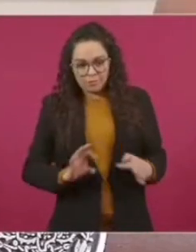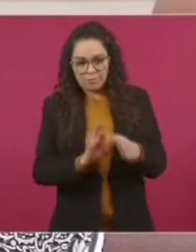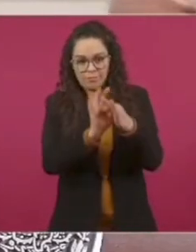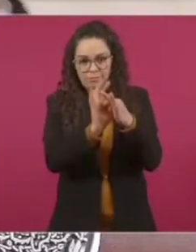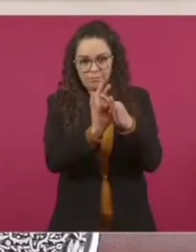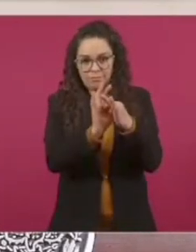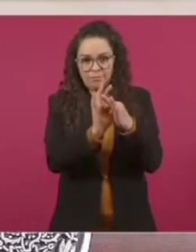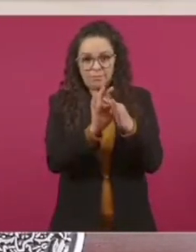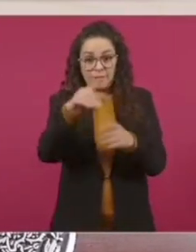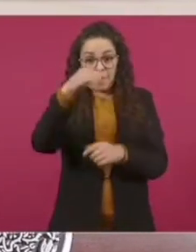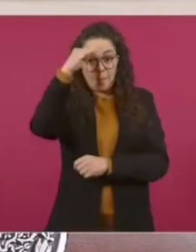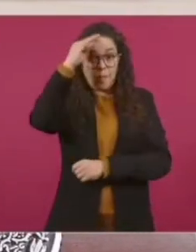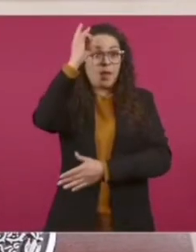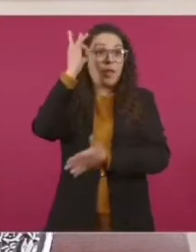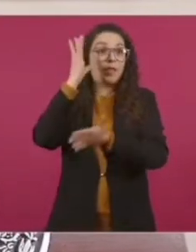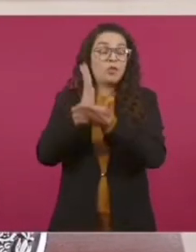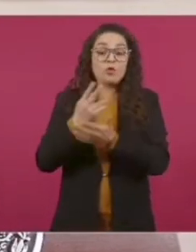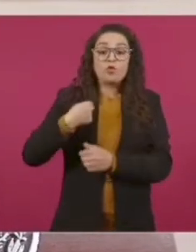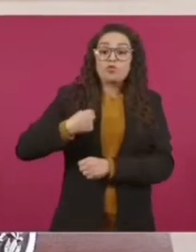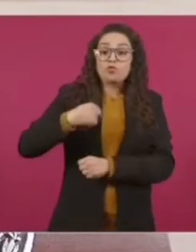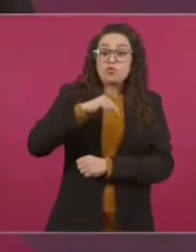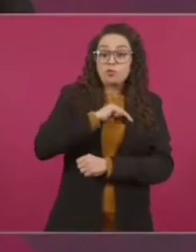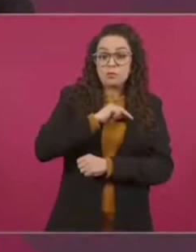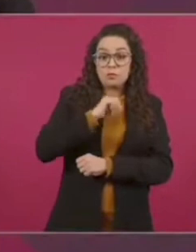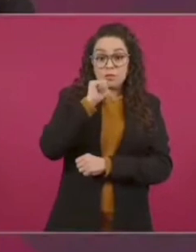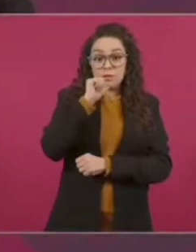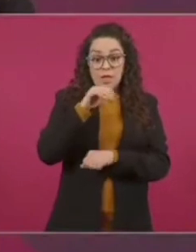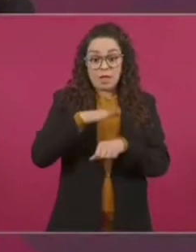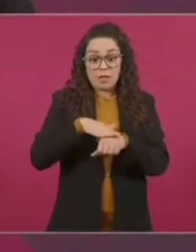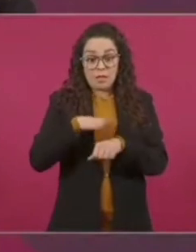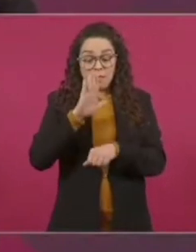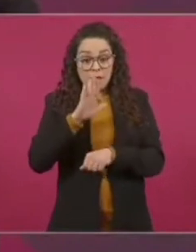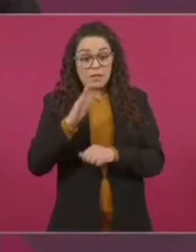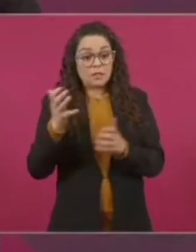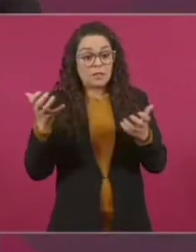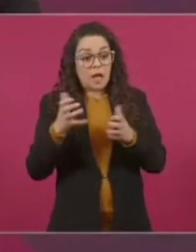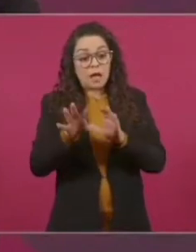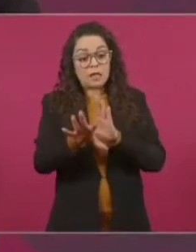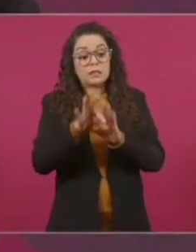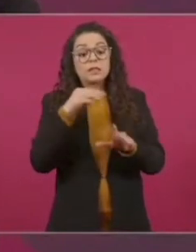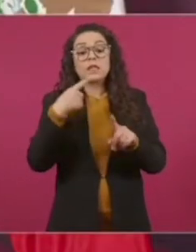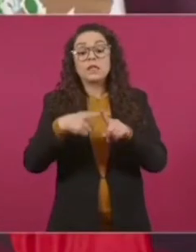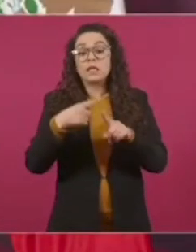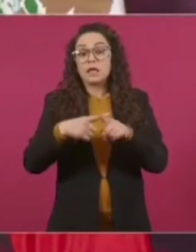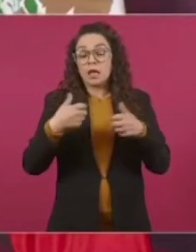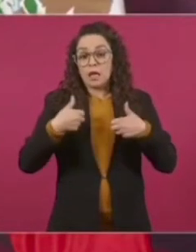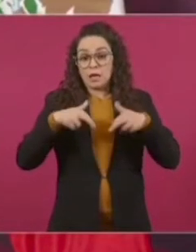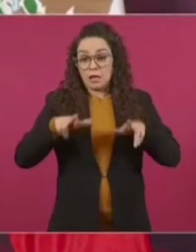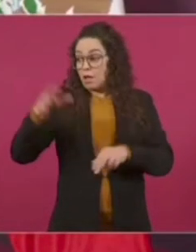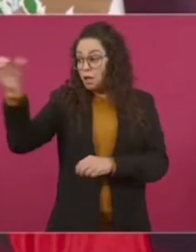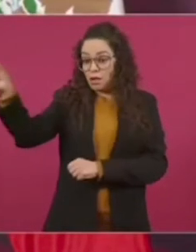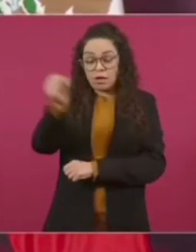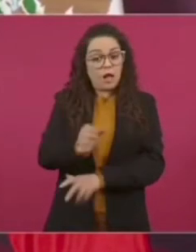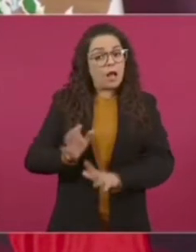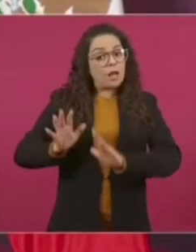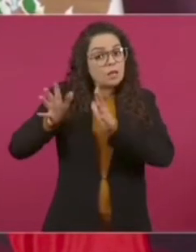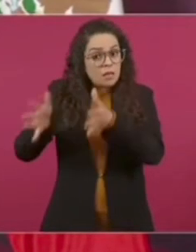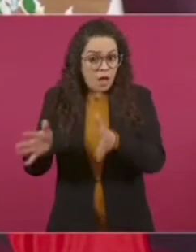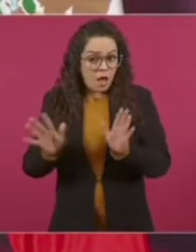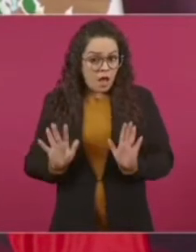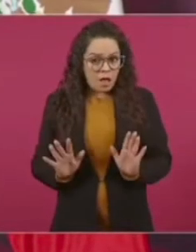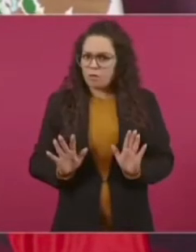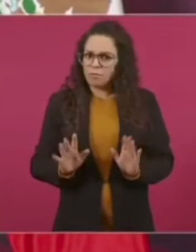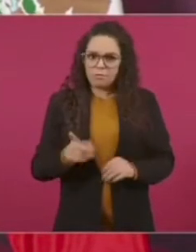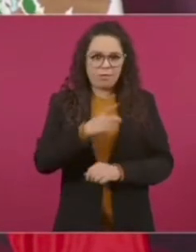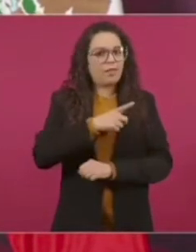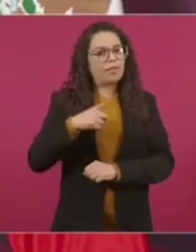a quienes nos representan, sino participar.